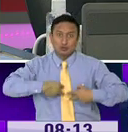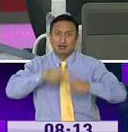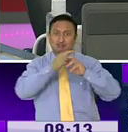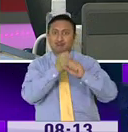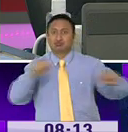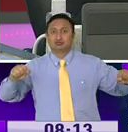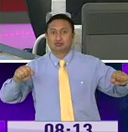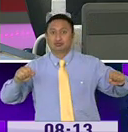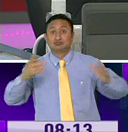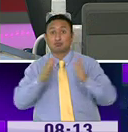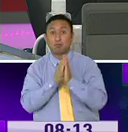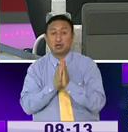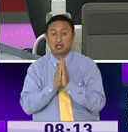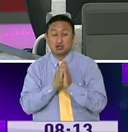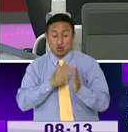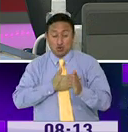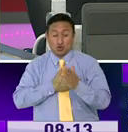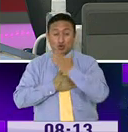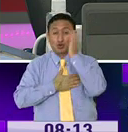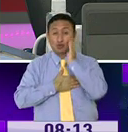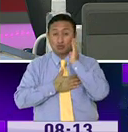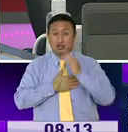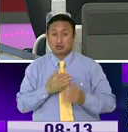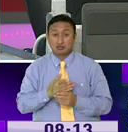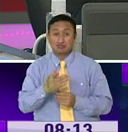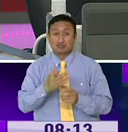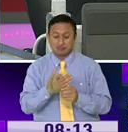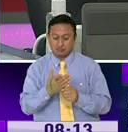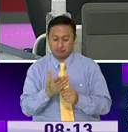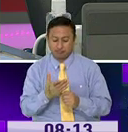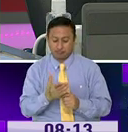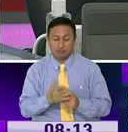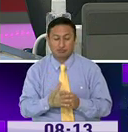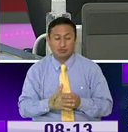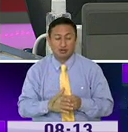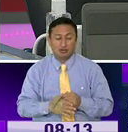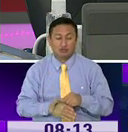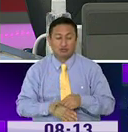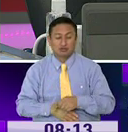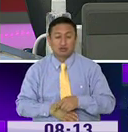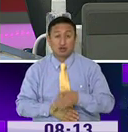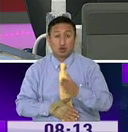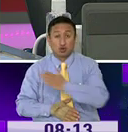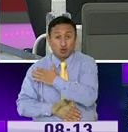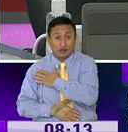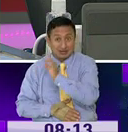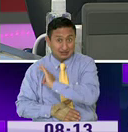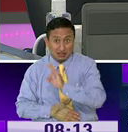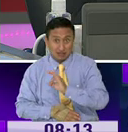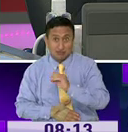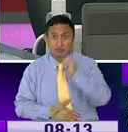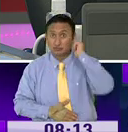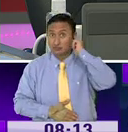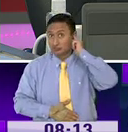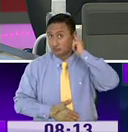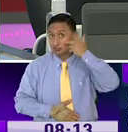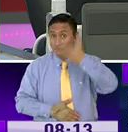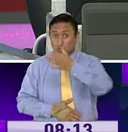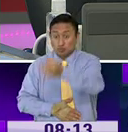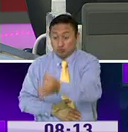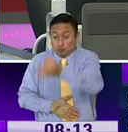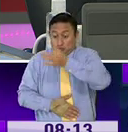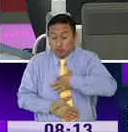ese es el pedido que les hago desde mi experiencia, no se confíen. Ahí hay dos posibilidades, o se contagian, si es que no tienen,